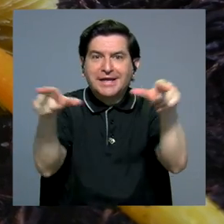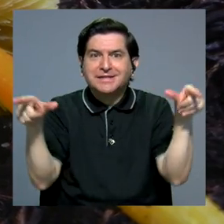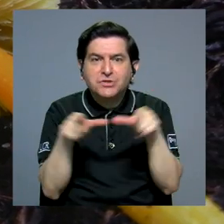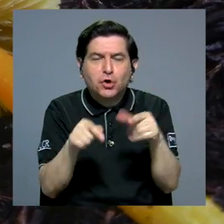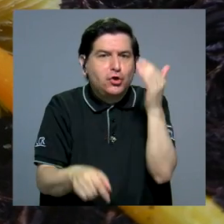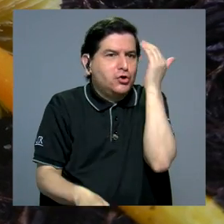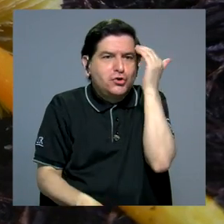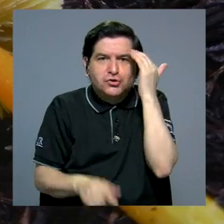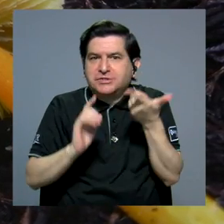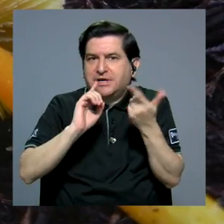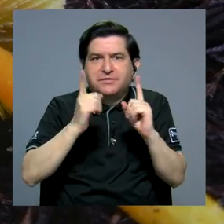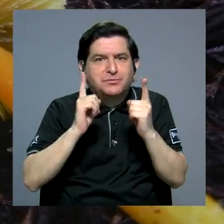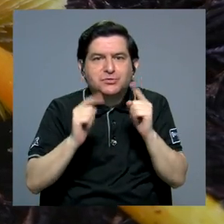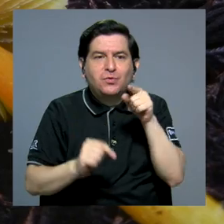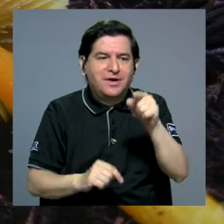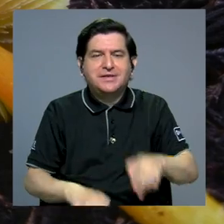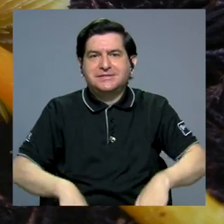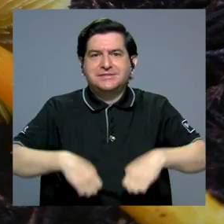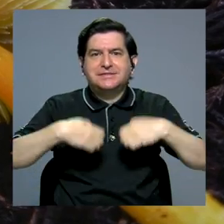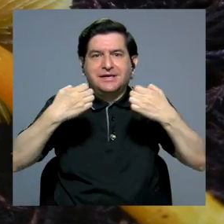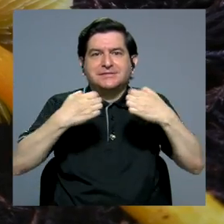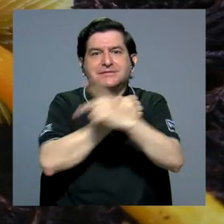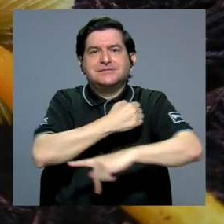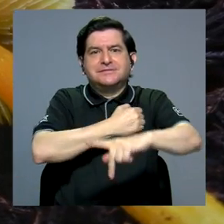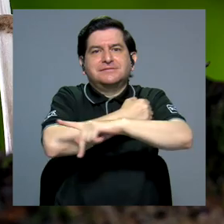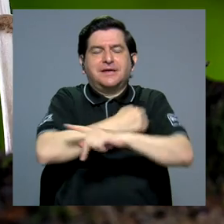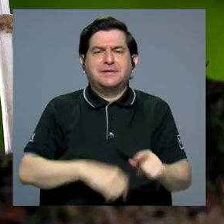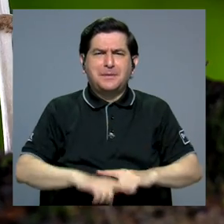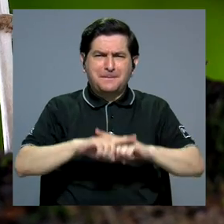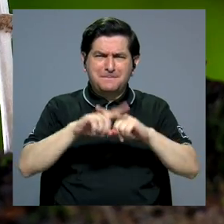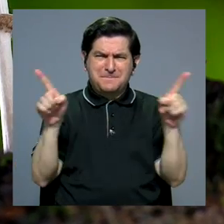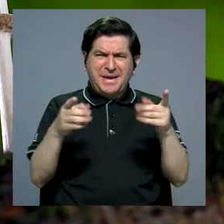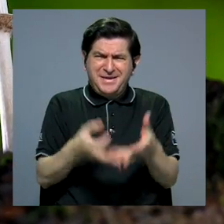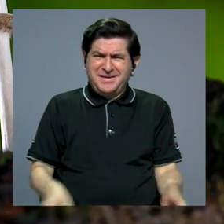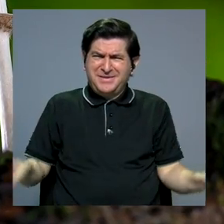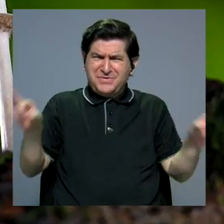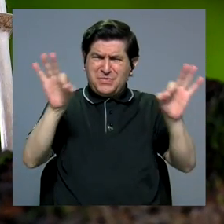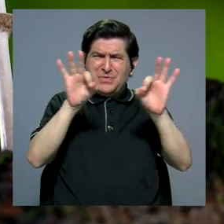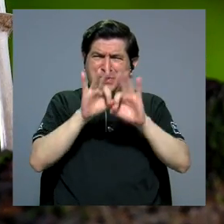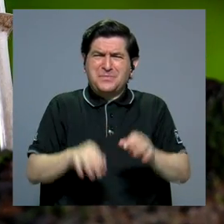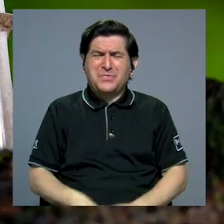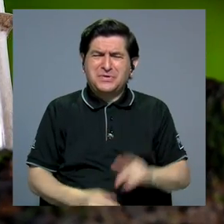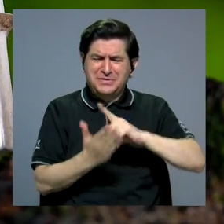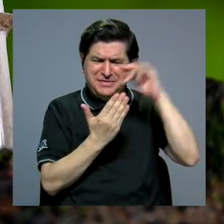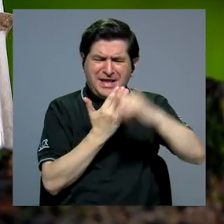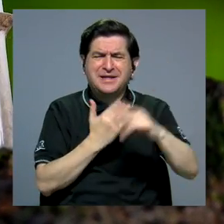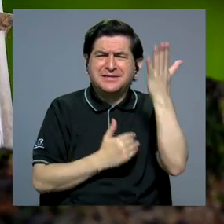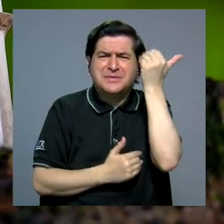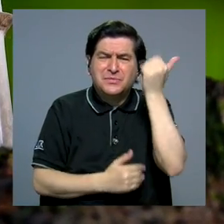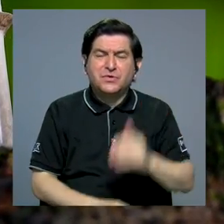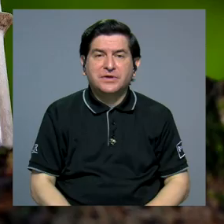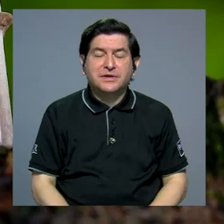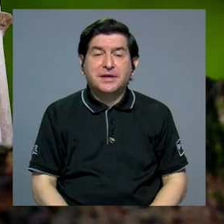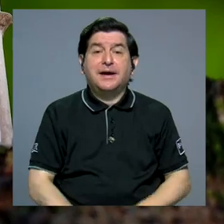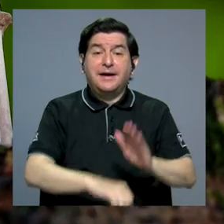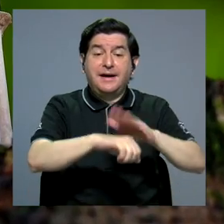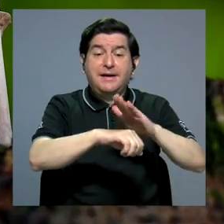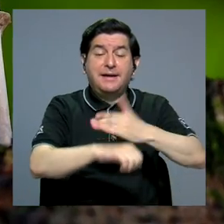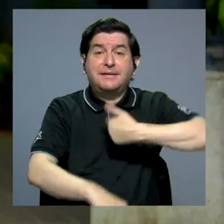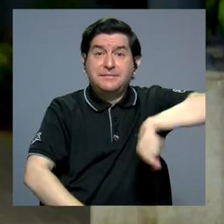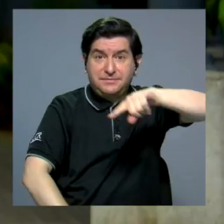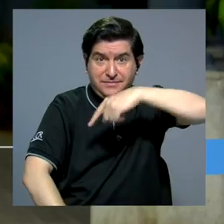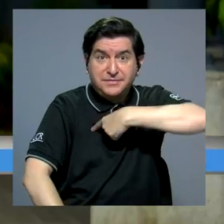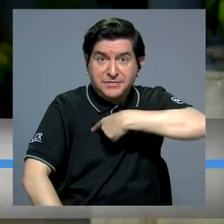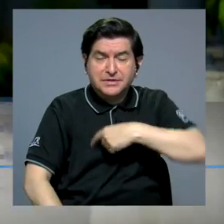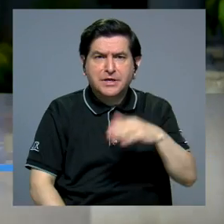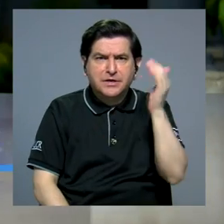todo lado, no sabemos cuáles son los hongos que hay en el país. ¿Pero por qué es tan importante este proyecto? Bueno, porque nos permite